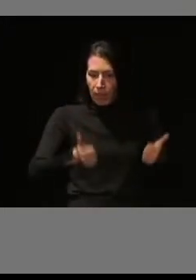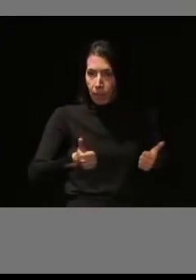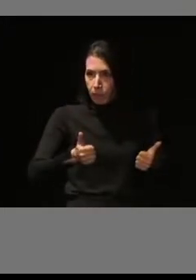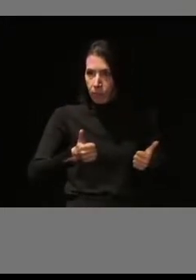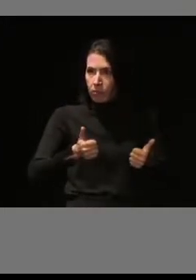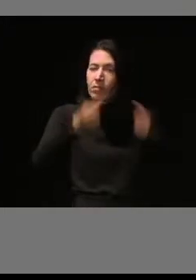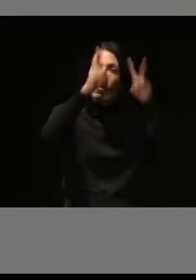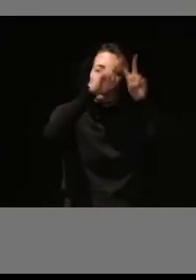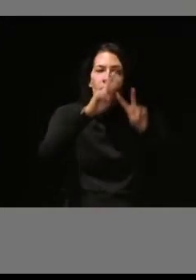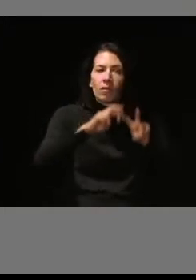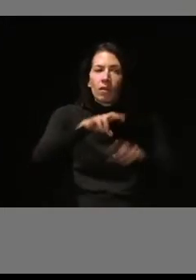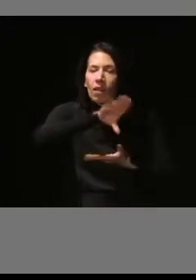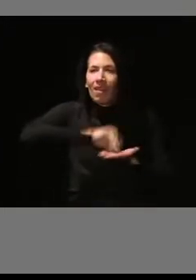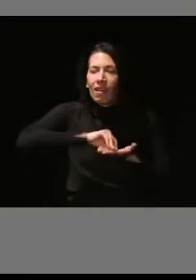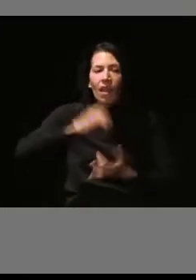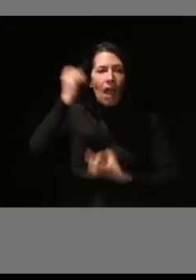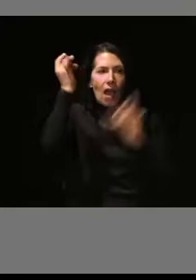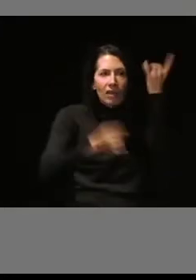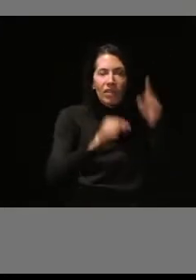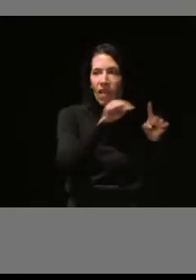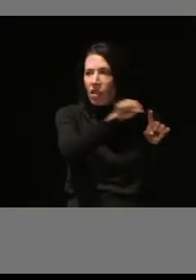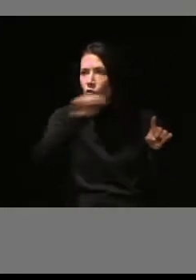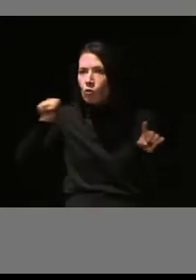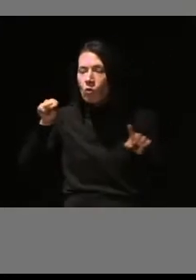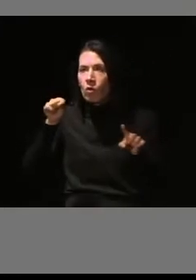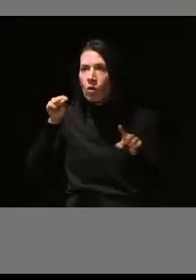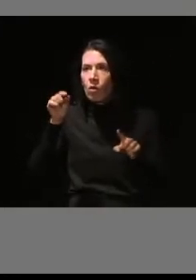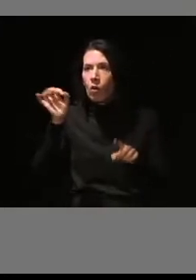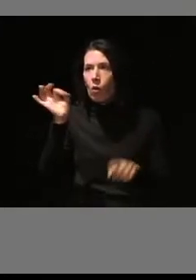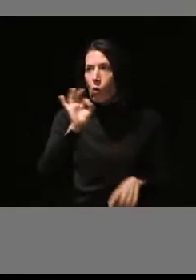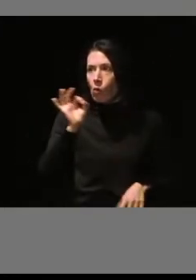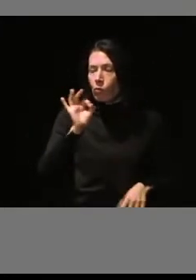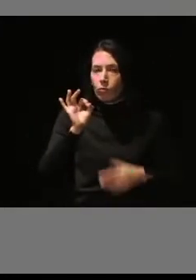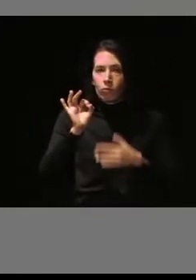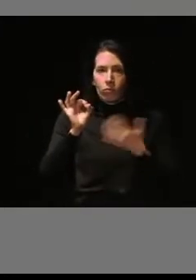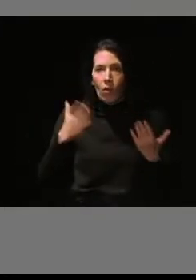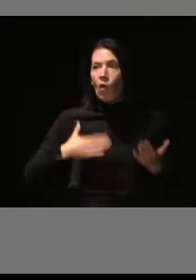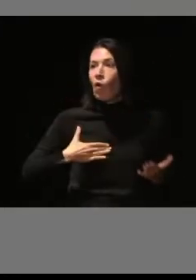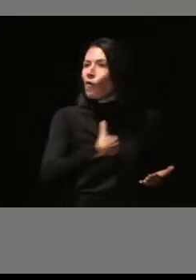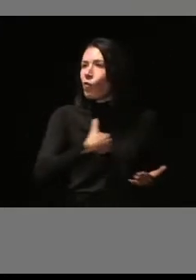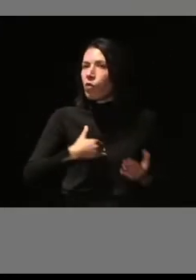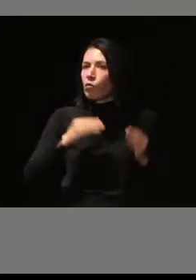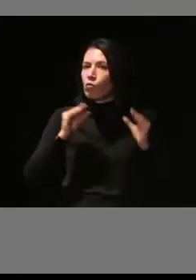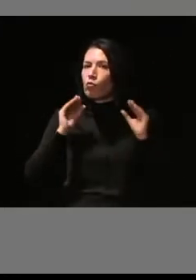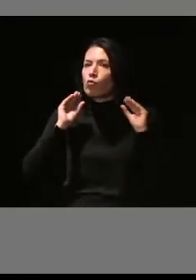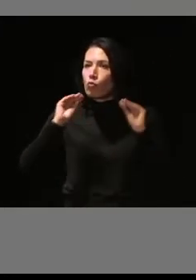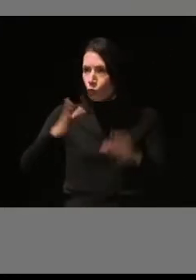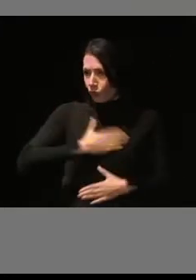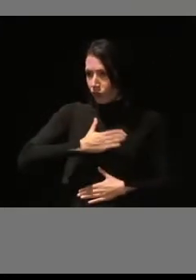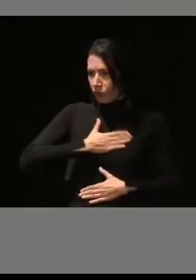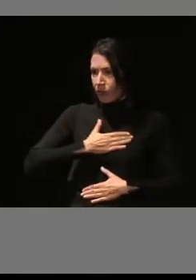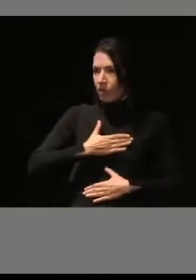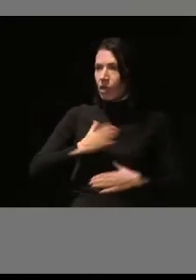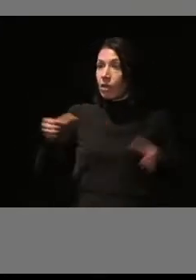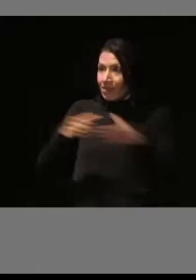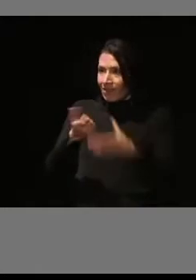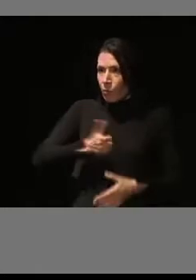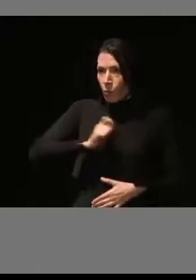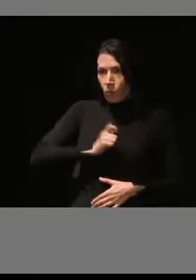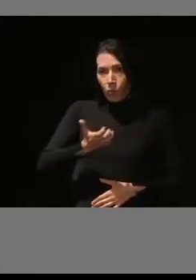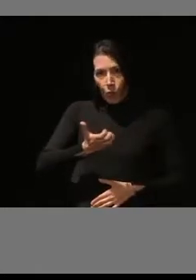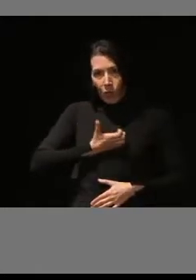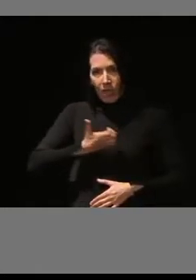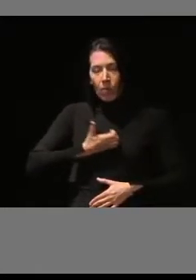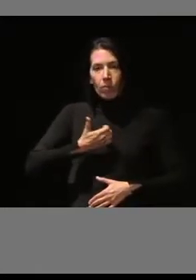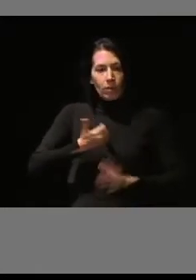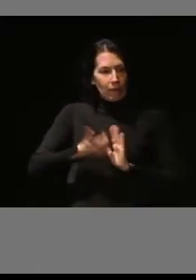analizar aquellas actividades, aquellas funciones propias del Cuerpo de Policía Municipal de Madrid que